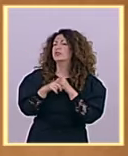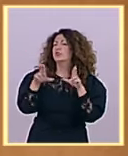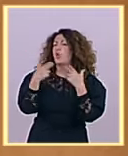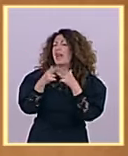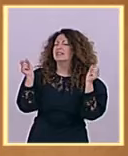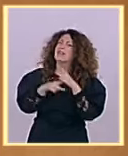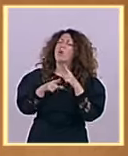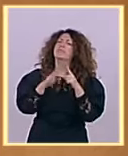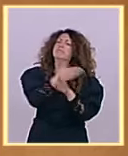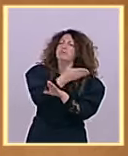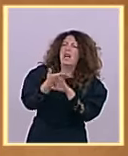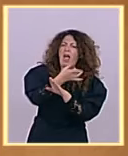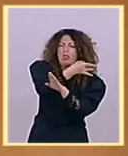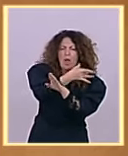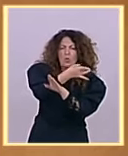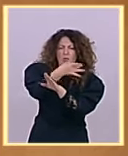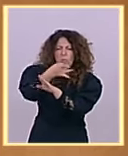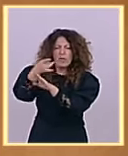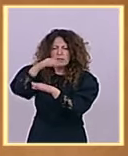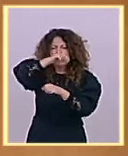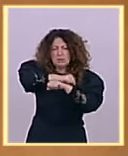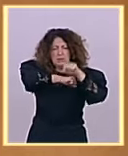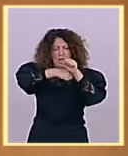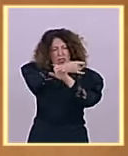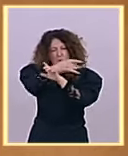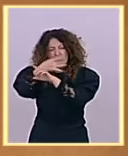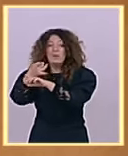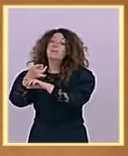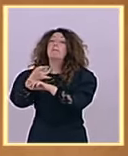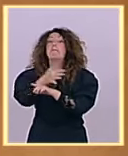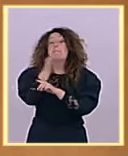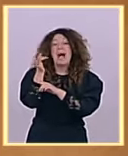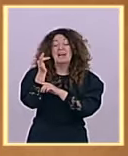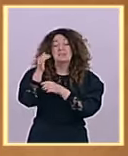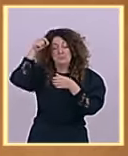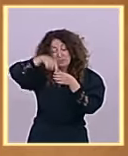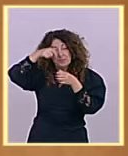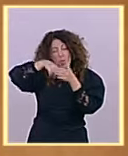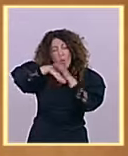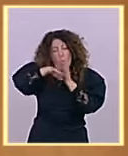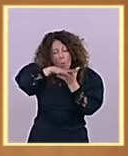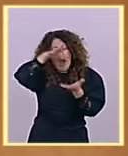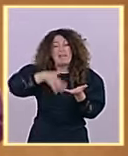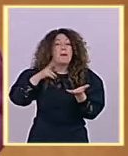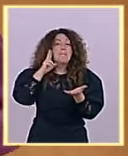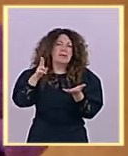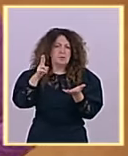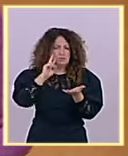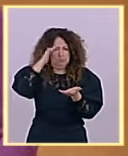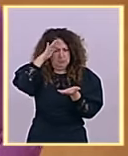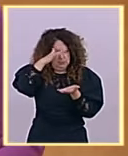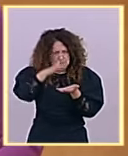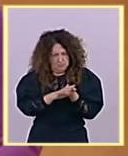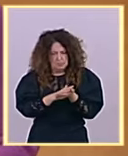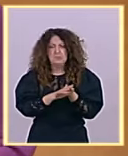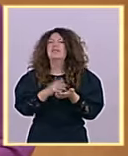hucha de las pensiones de hecho multiplicaron el déficit de la seguridad social situándolo en 19.000 millones